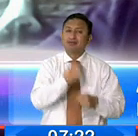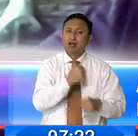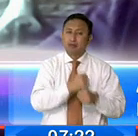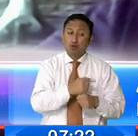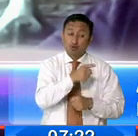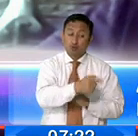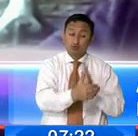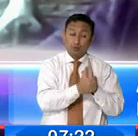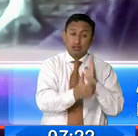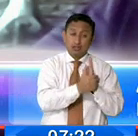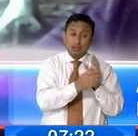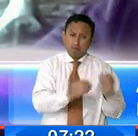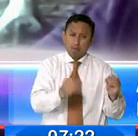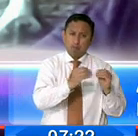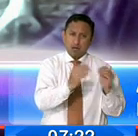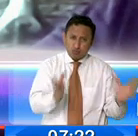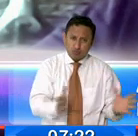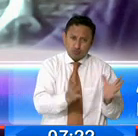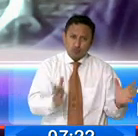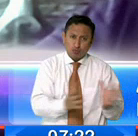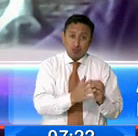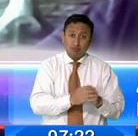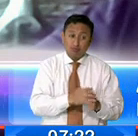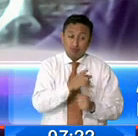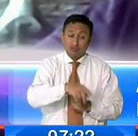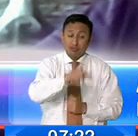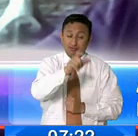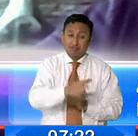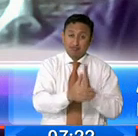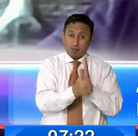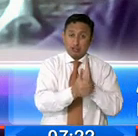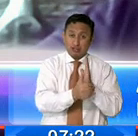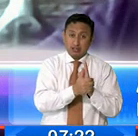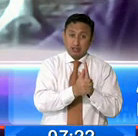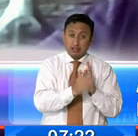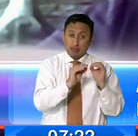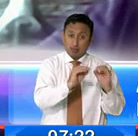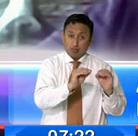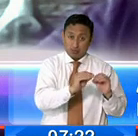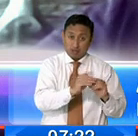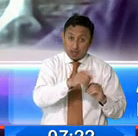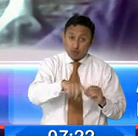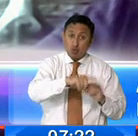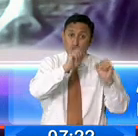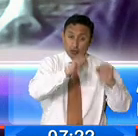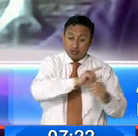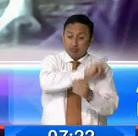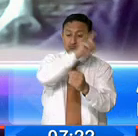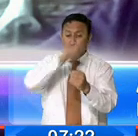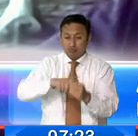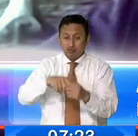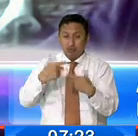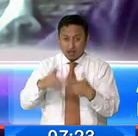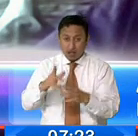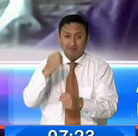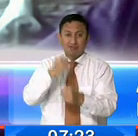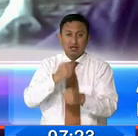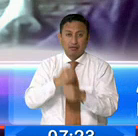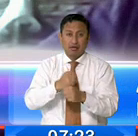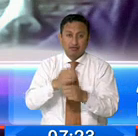de habilidades, de capacidades en estas personas para que de alguna manera puedan también involucrarse a un esquema